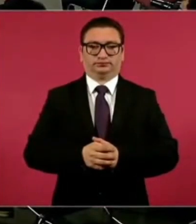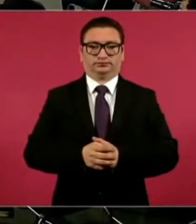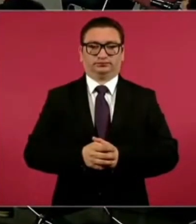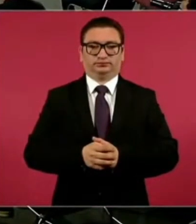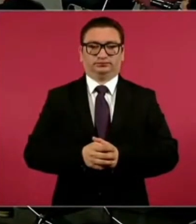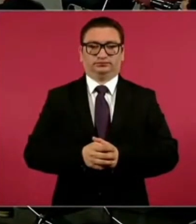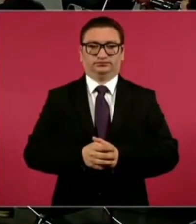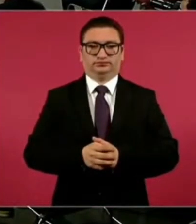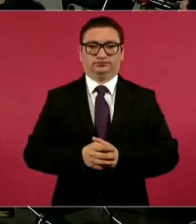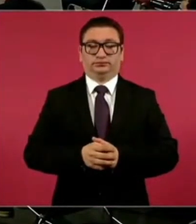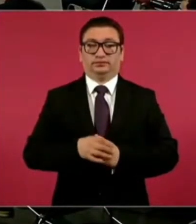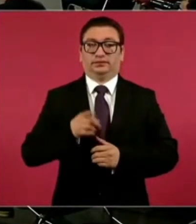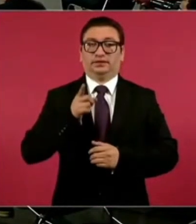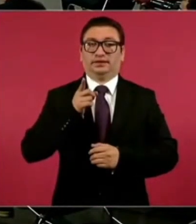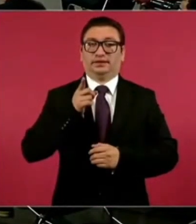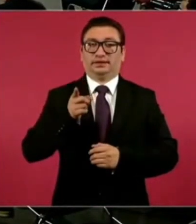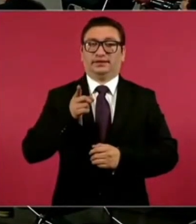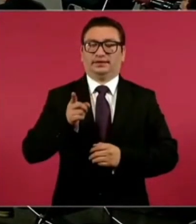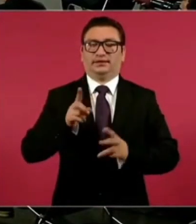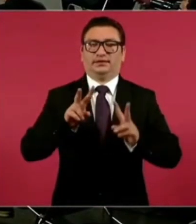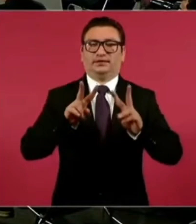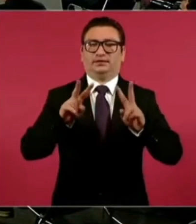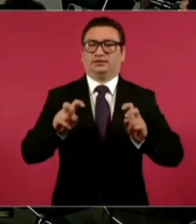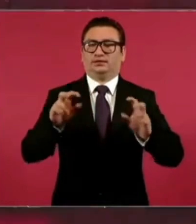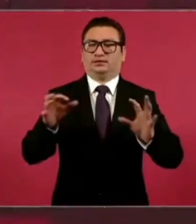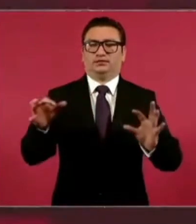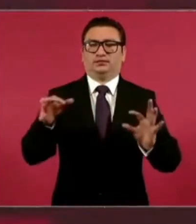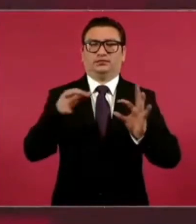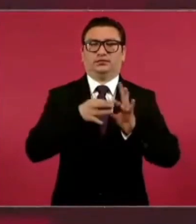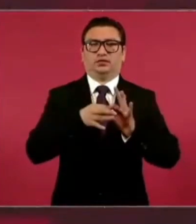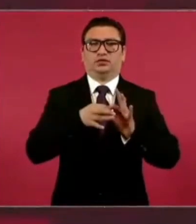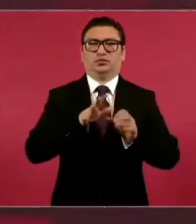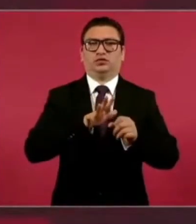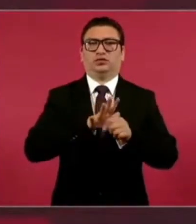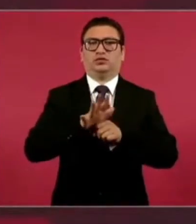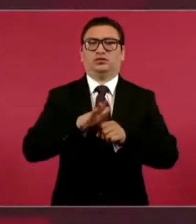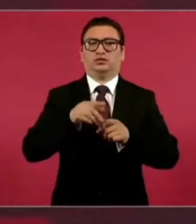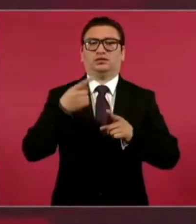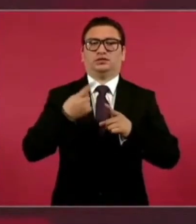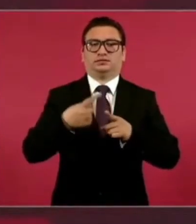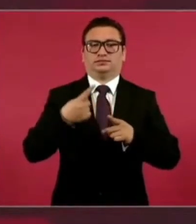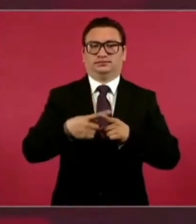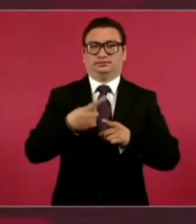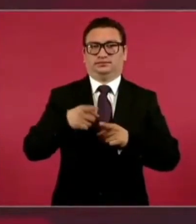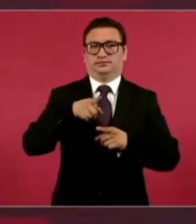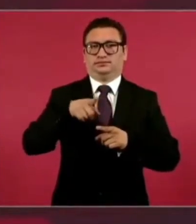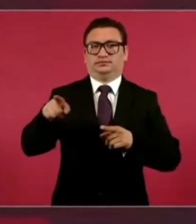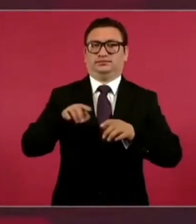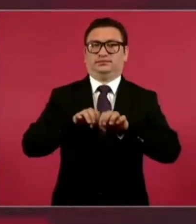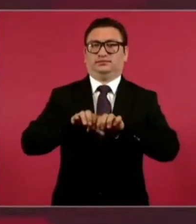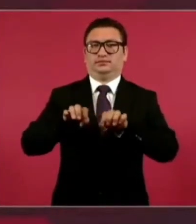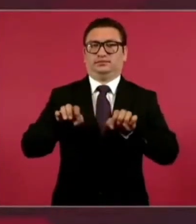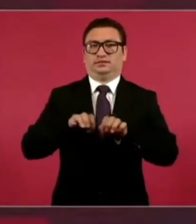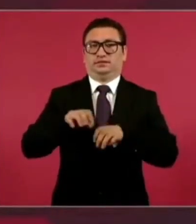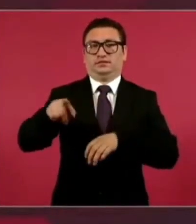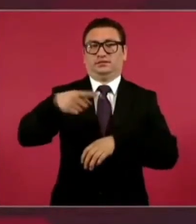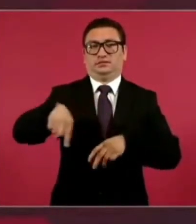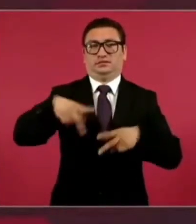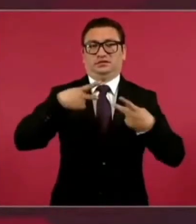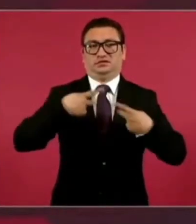con nuestros adversarios que están